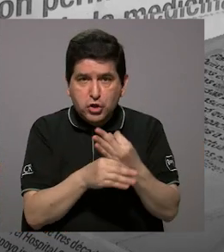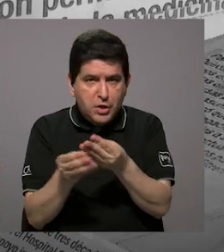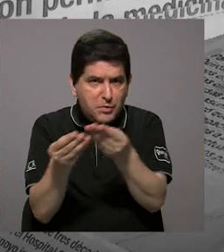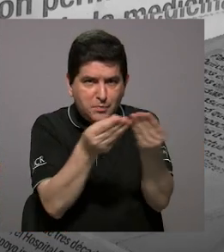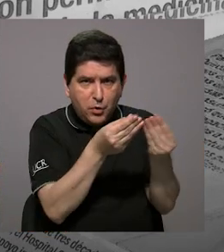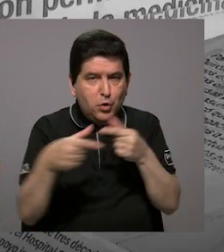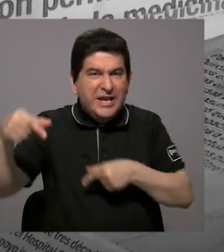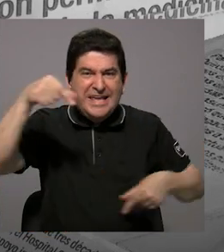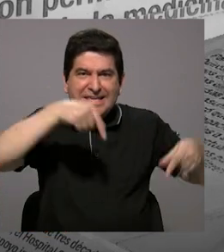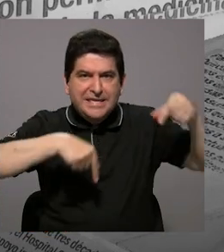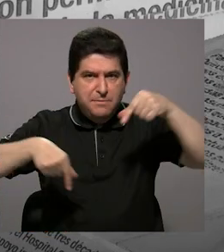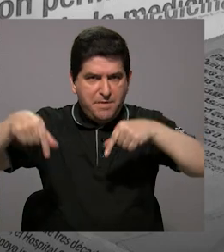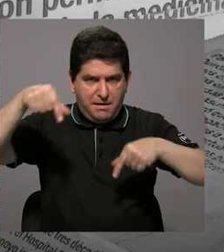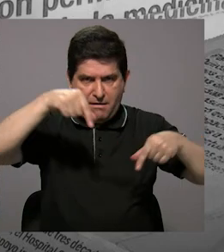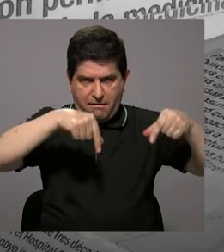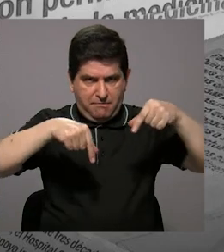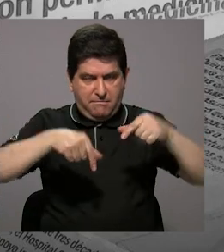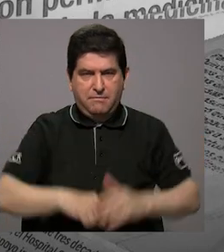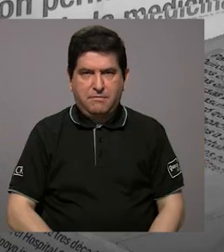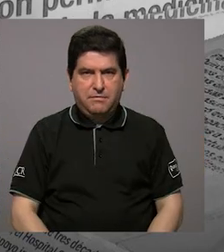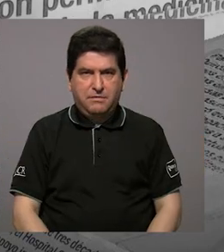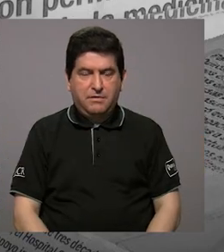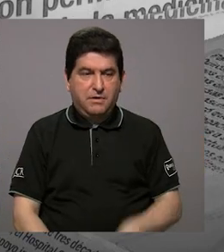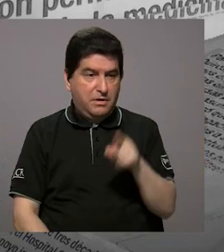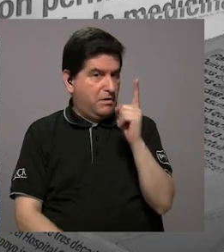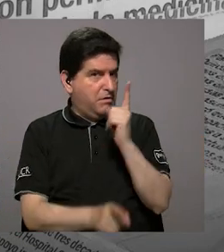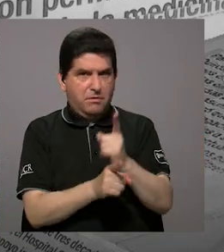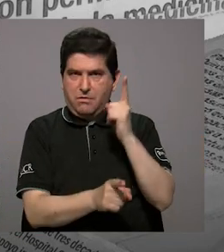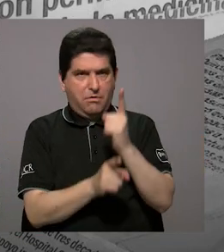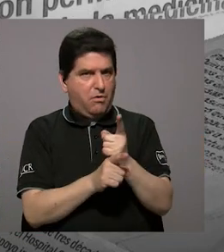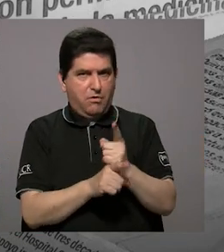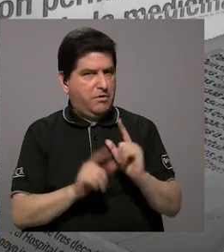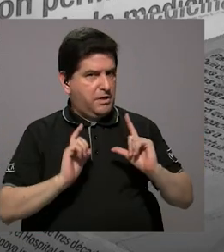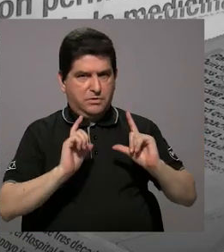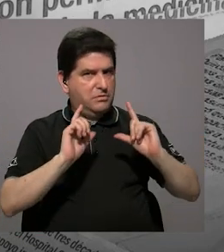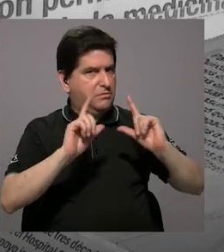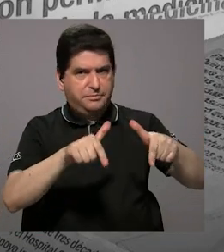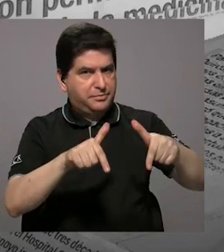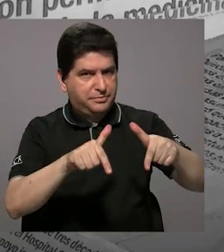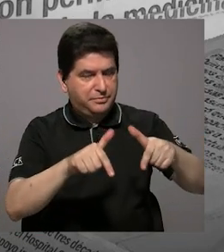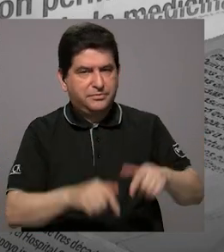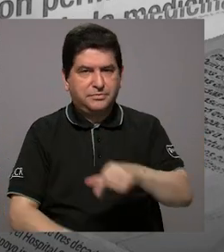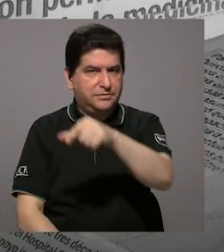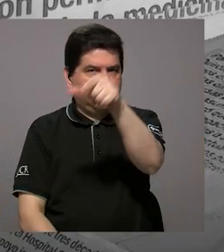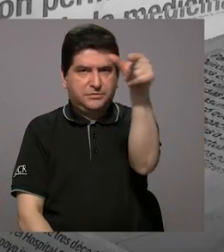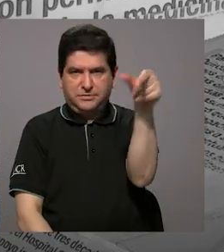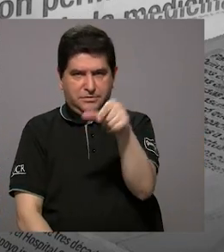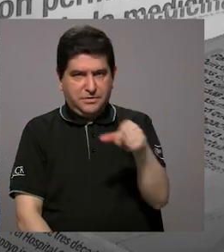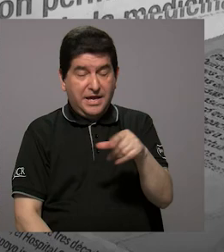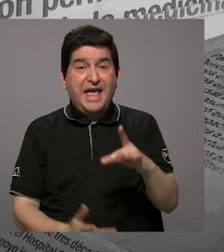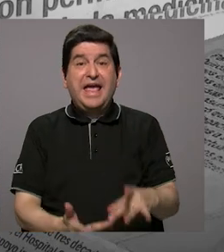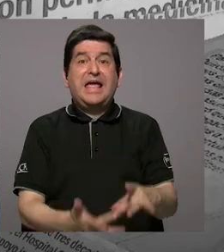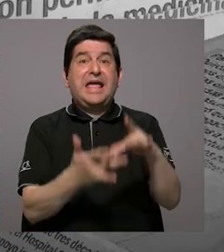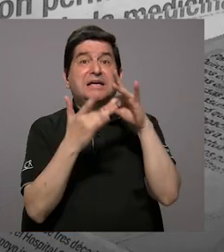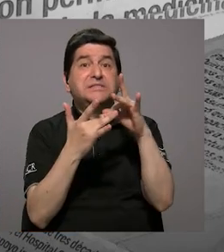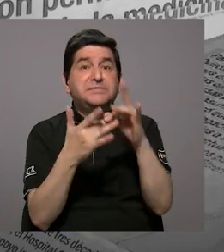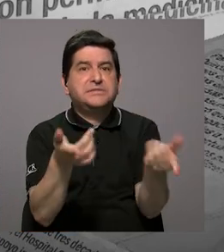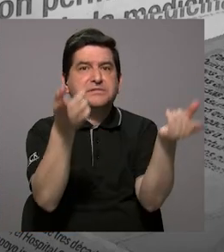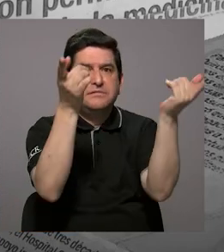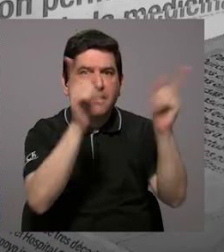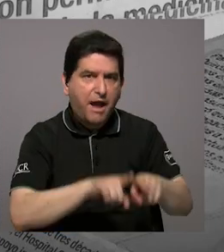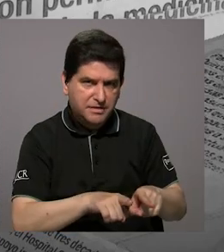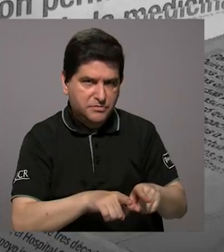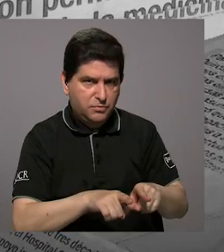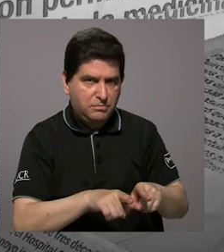sustancia química que no debería de estarse vertiendo a los ríos, especialmente en este